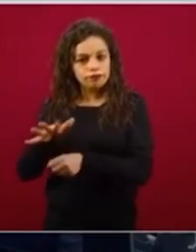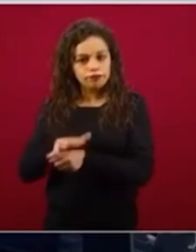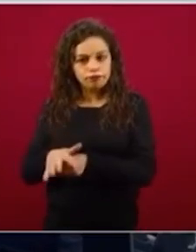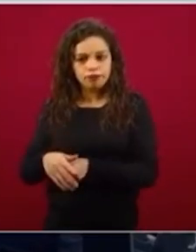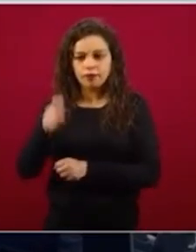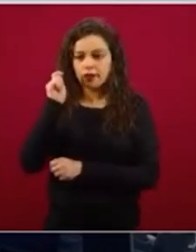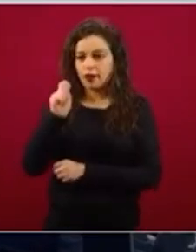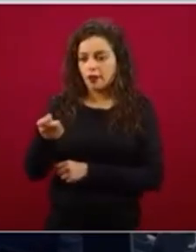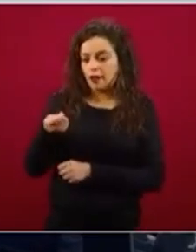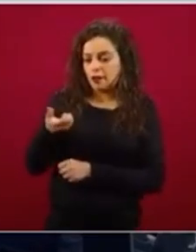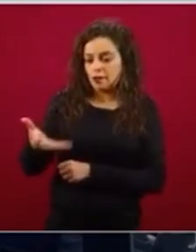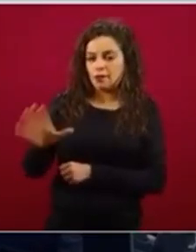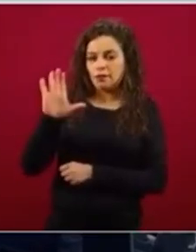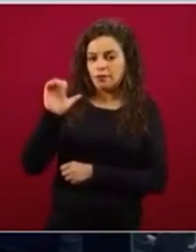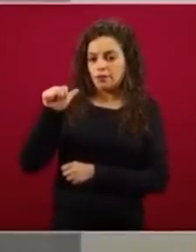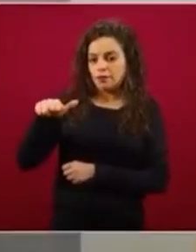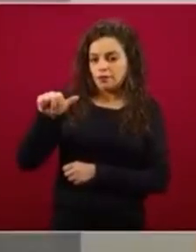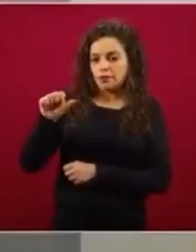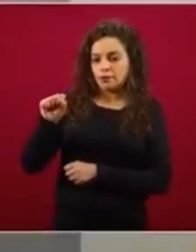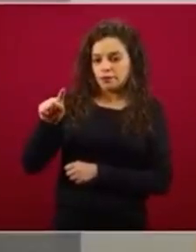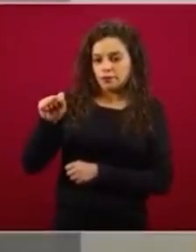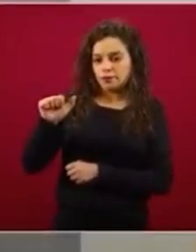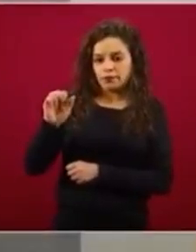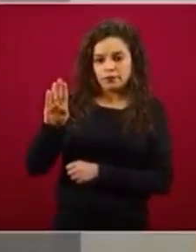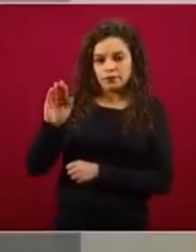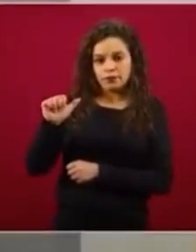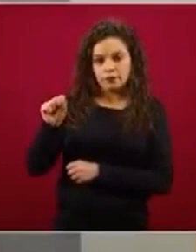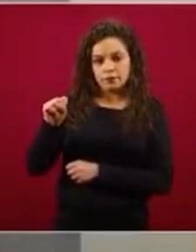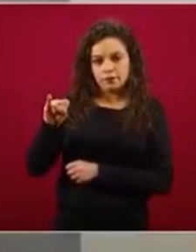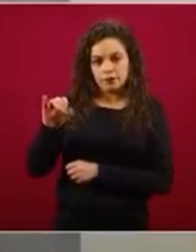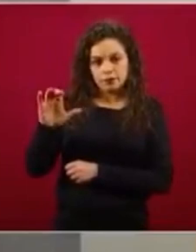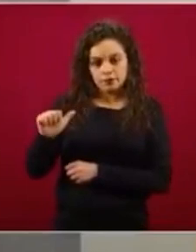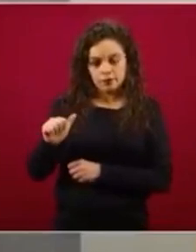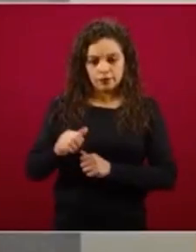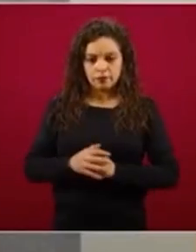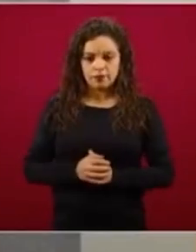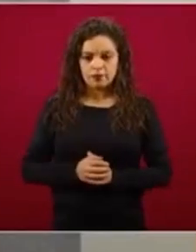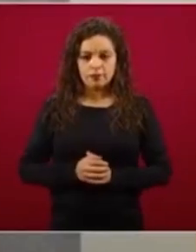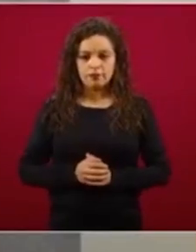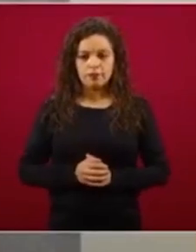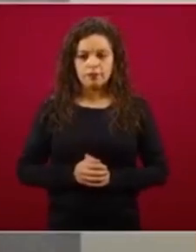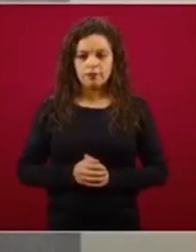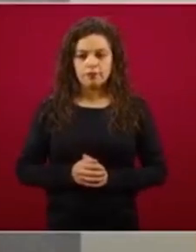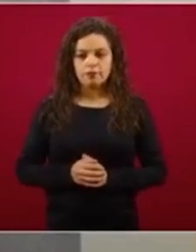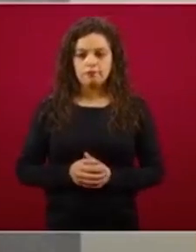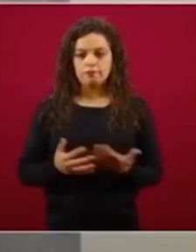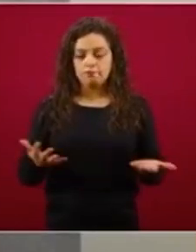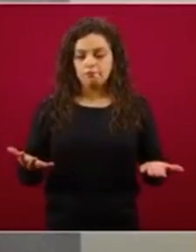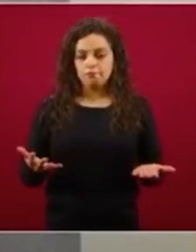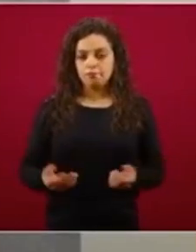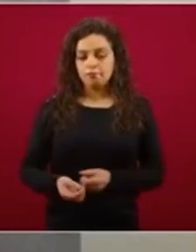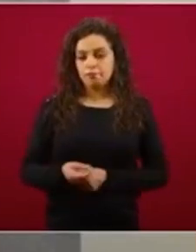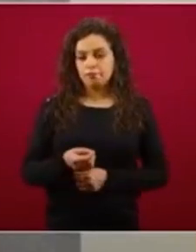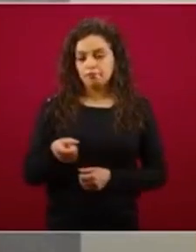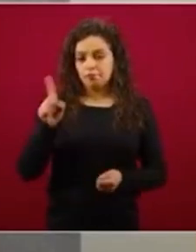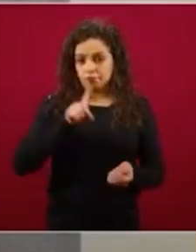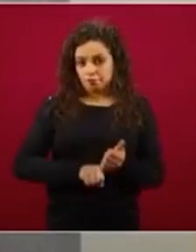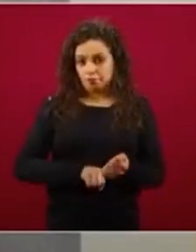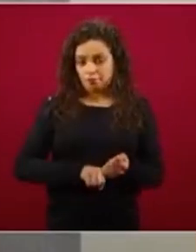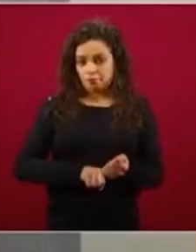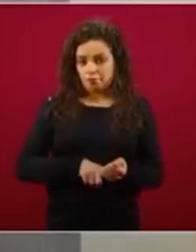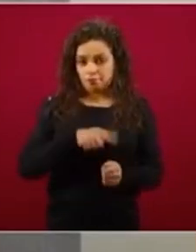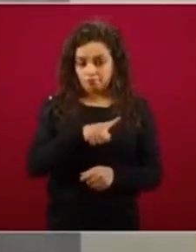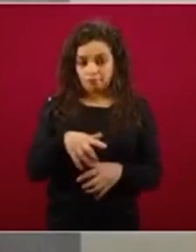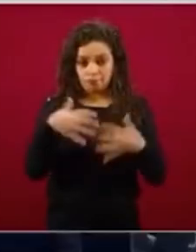que está descansando en la actividad de dos brazos operativos de Segalmex,